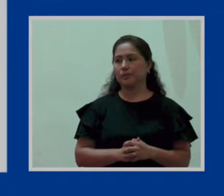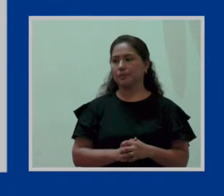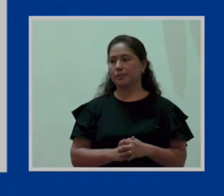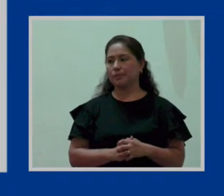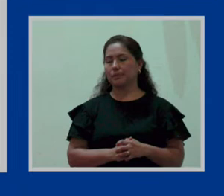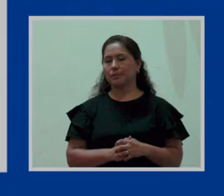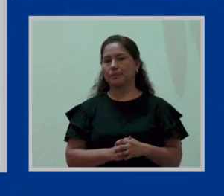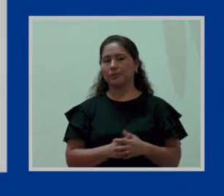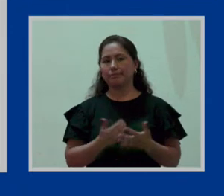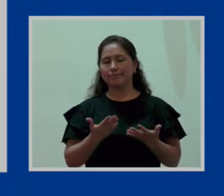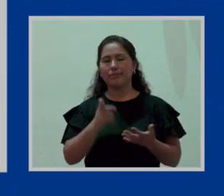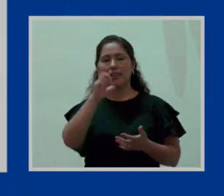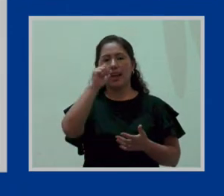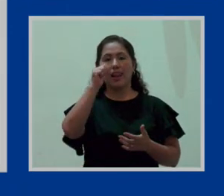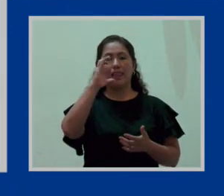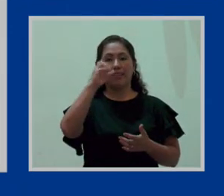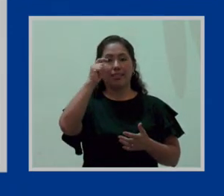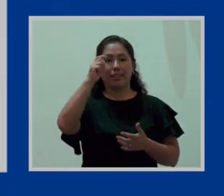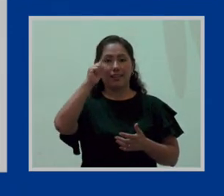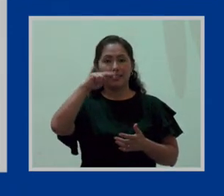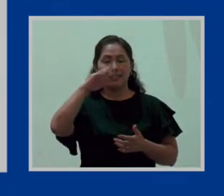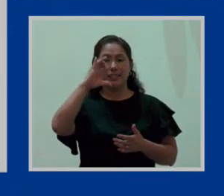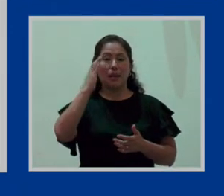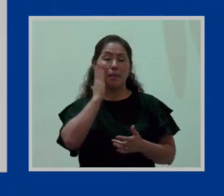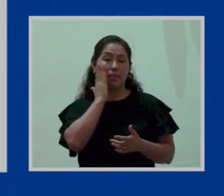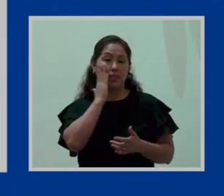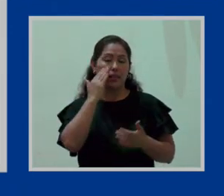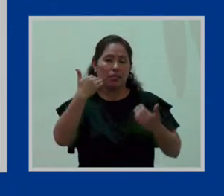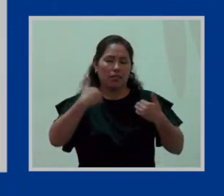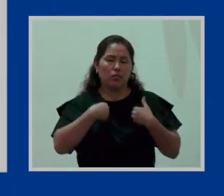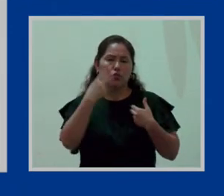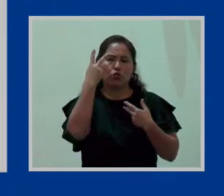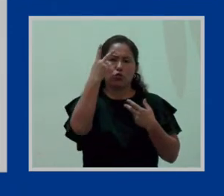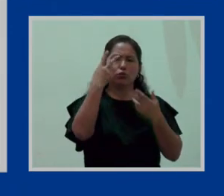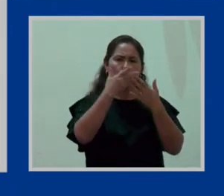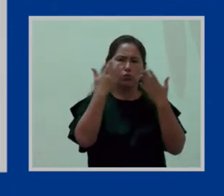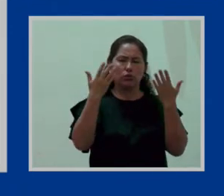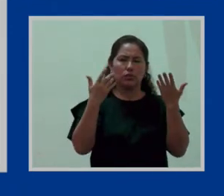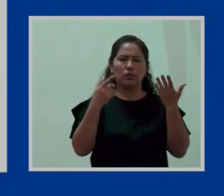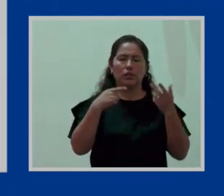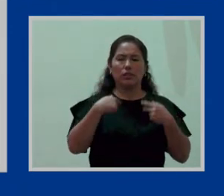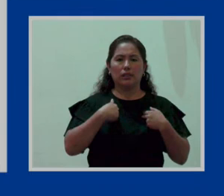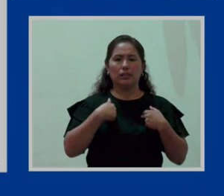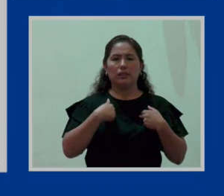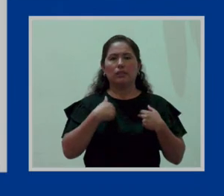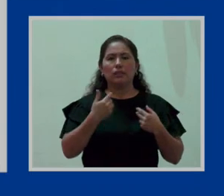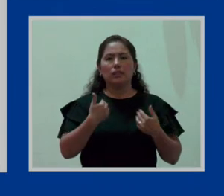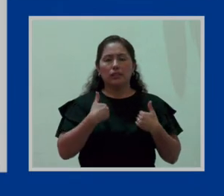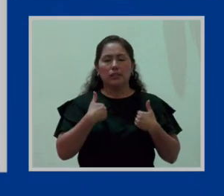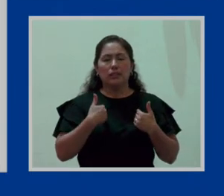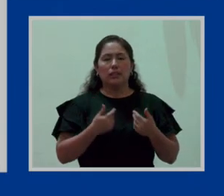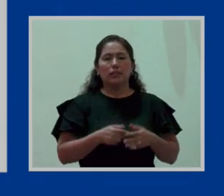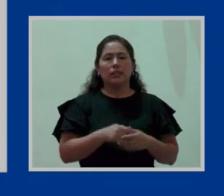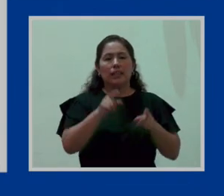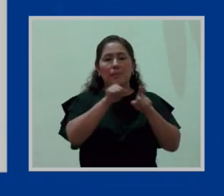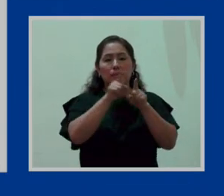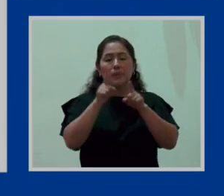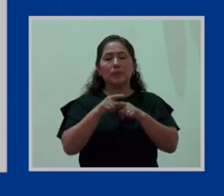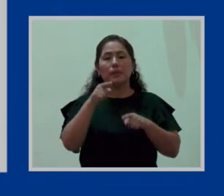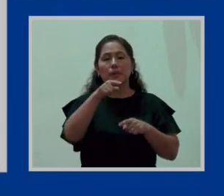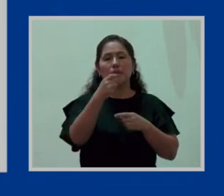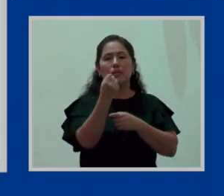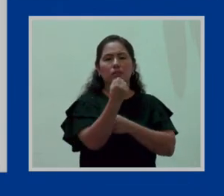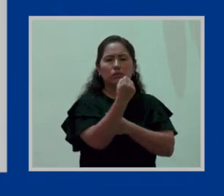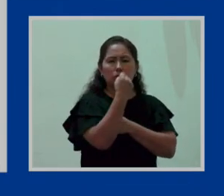En la lactancia materna tenemos dos sujetos de derecho y nos abonamos al homenaje y también a los